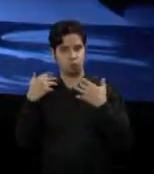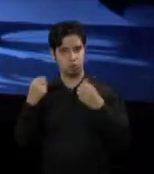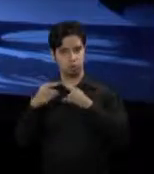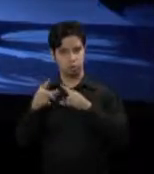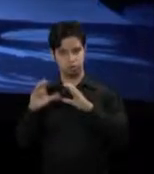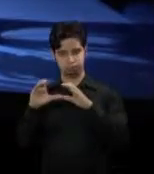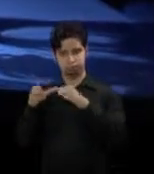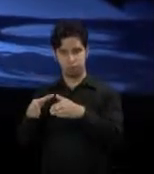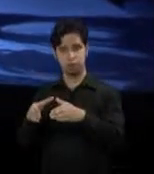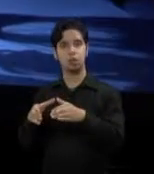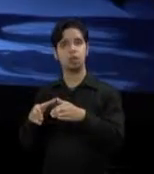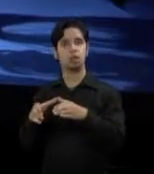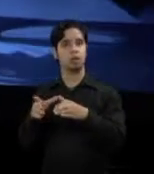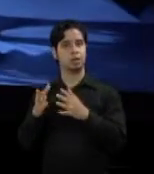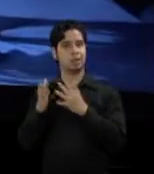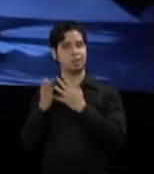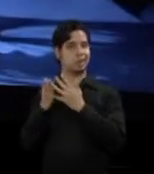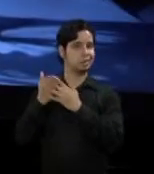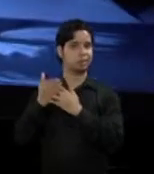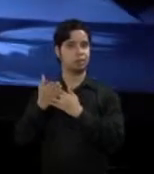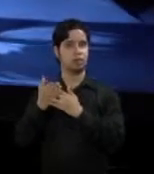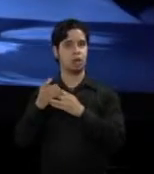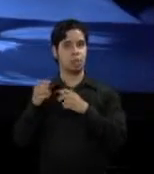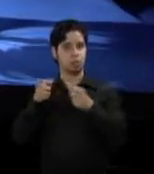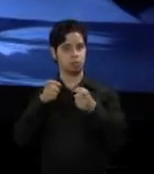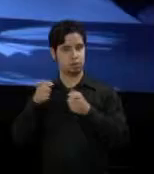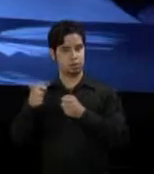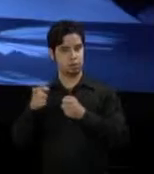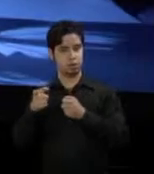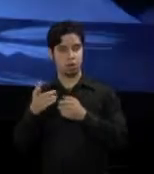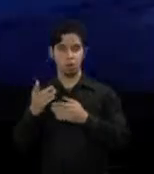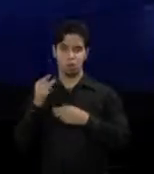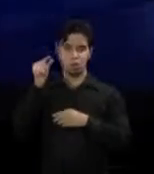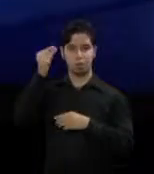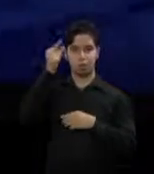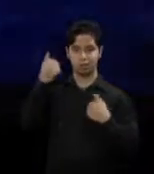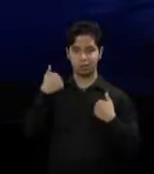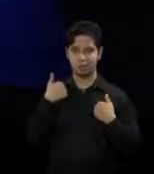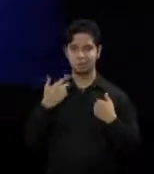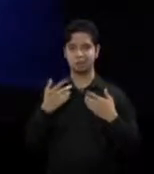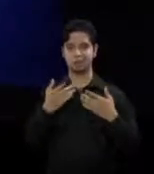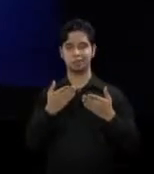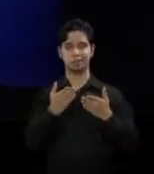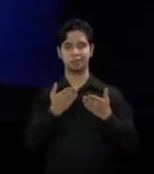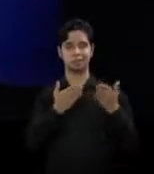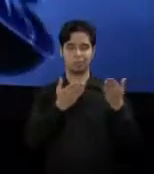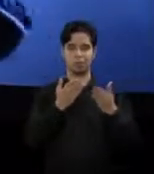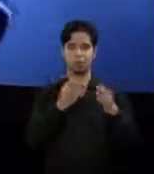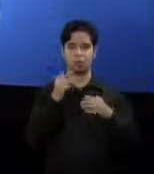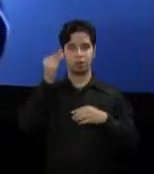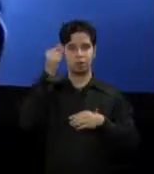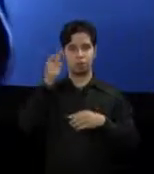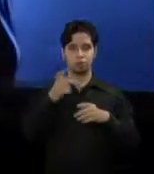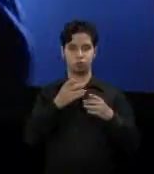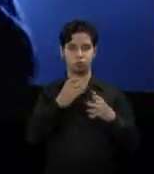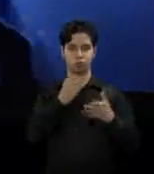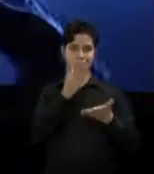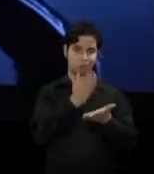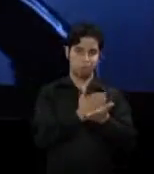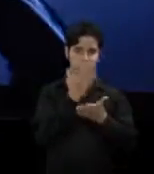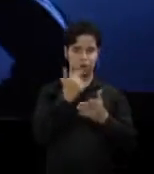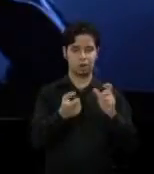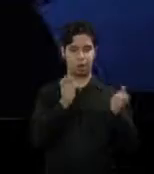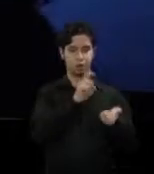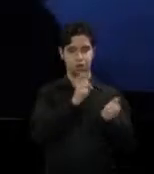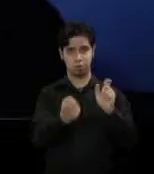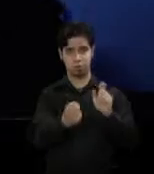trascienden administración. En el caso de los servicios de gobierno, tienen la deficiencia que se interrumpen por los cambios de administración. Estos organismos no, y por